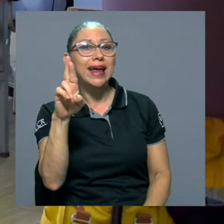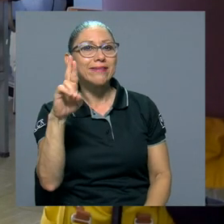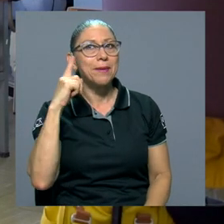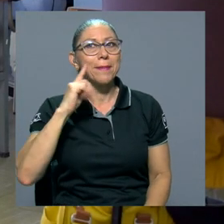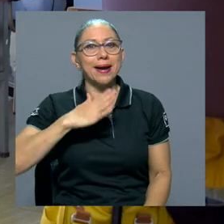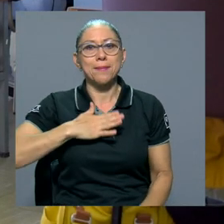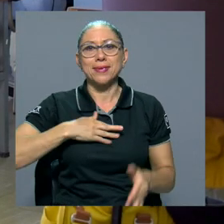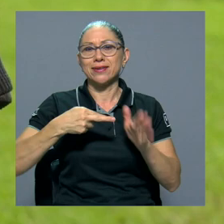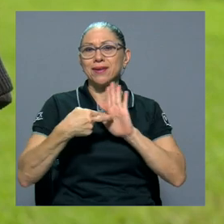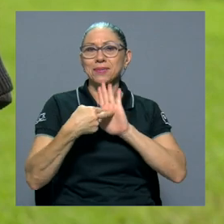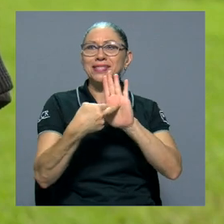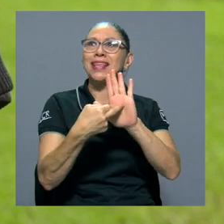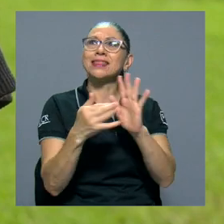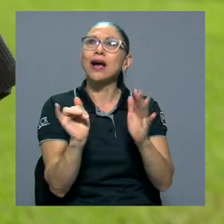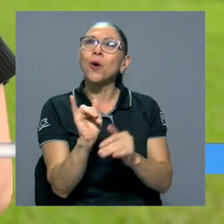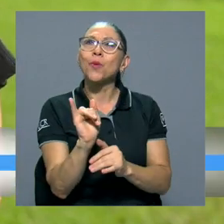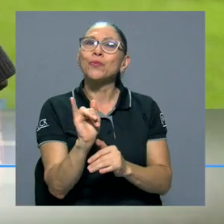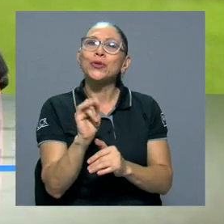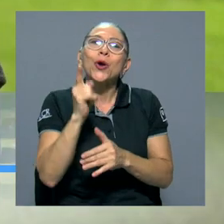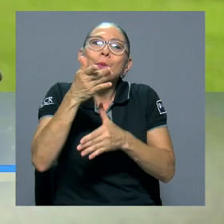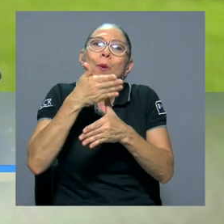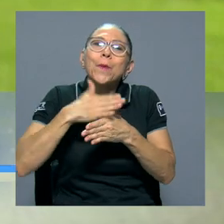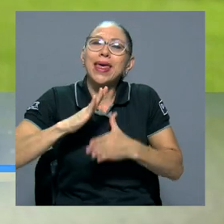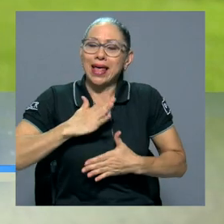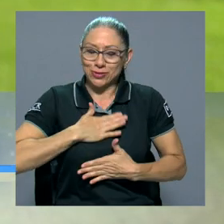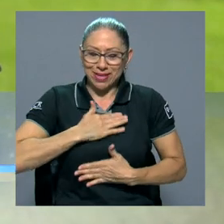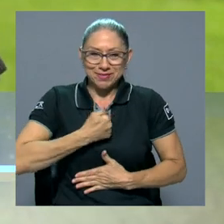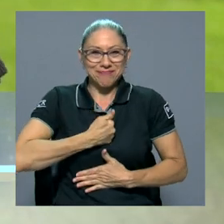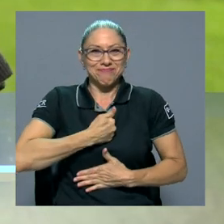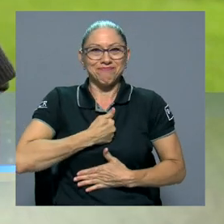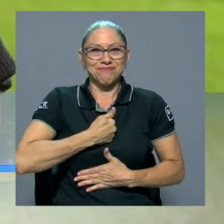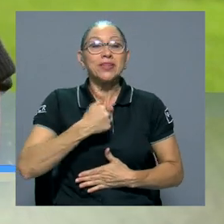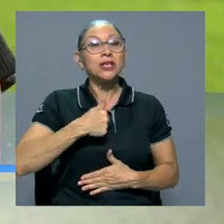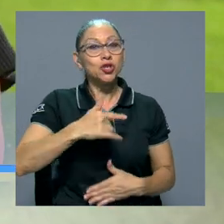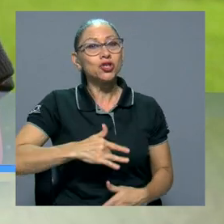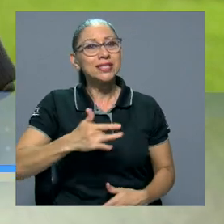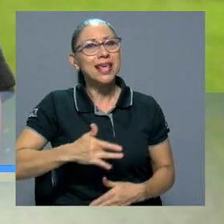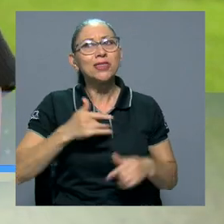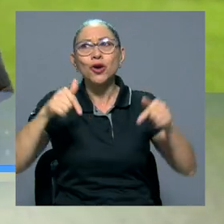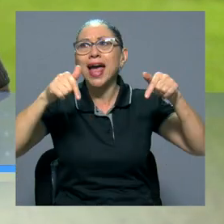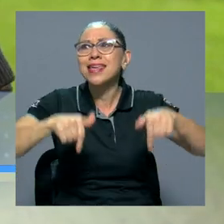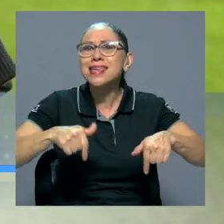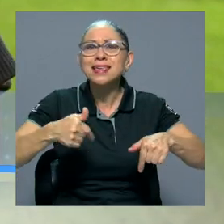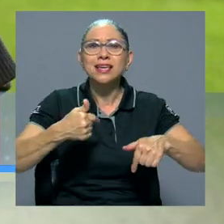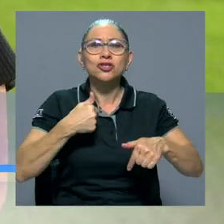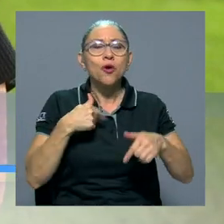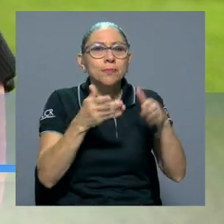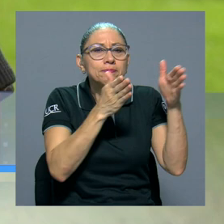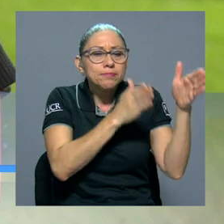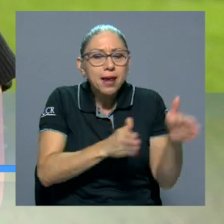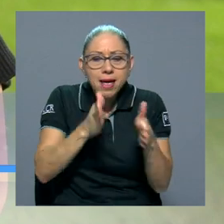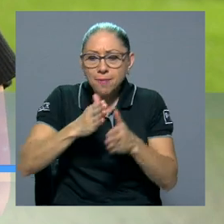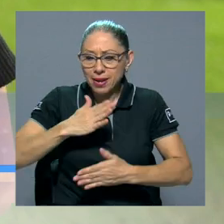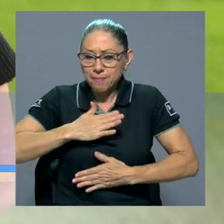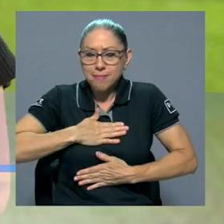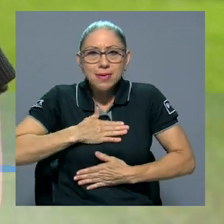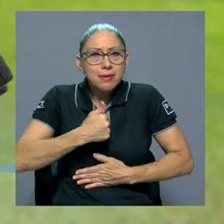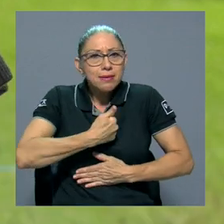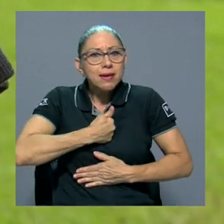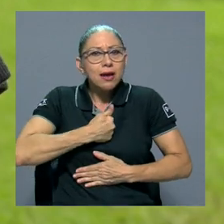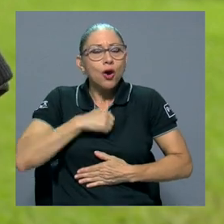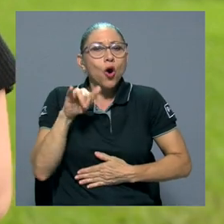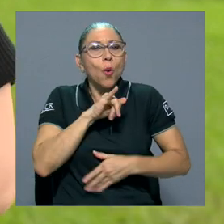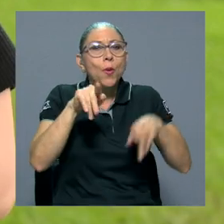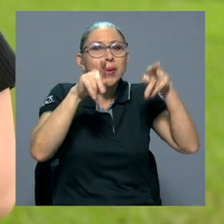para mí representa como, es como un pedazo de mi ser, la verdad. O sea, yo siento que aquí me formé como persona,